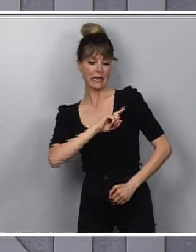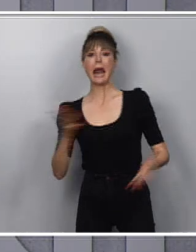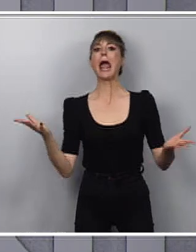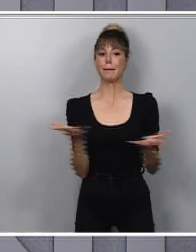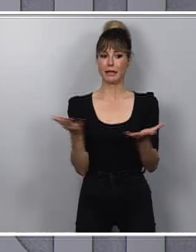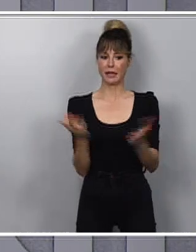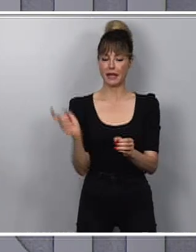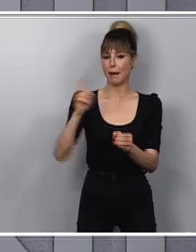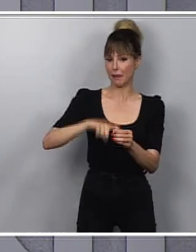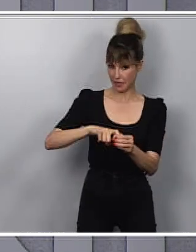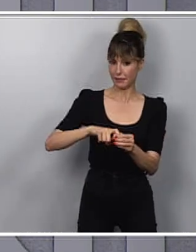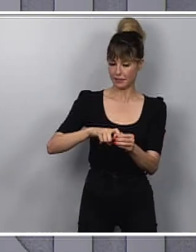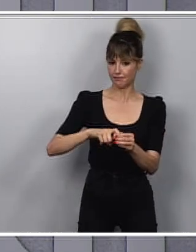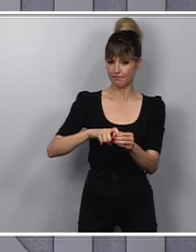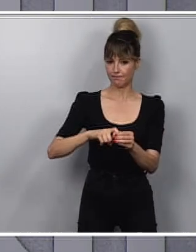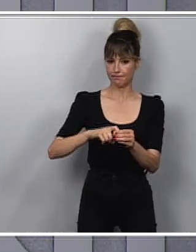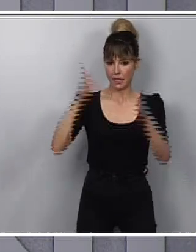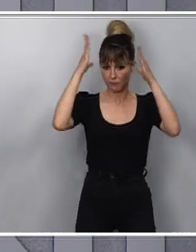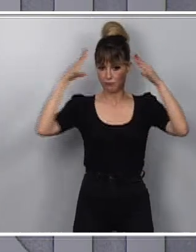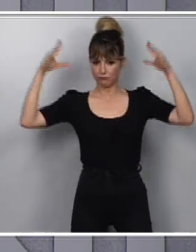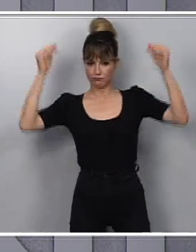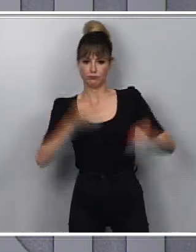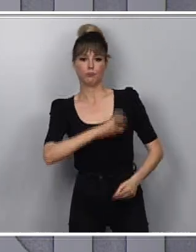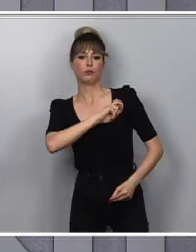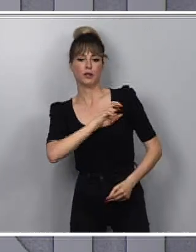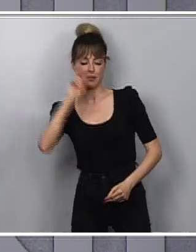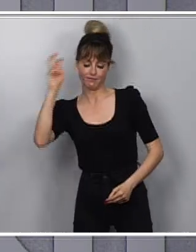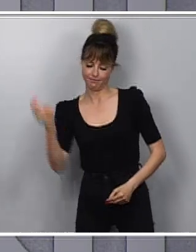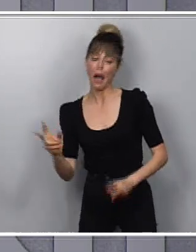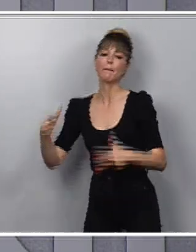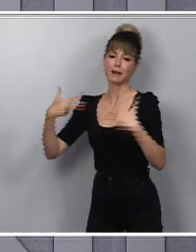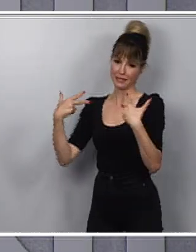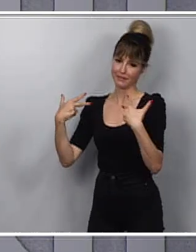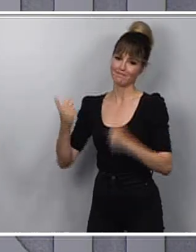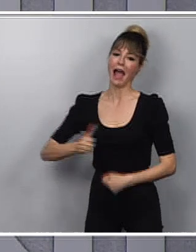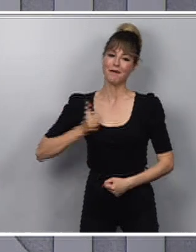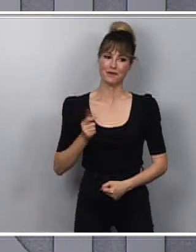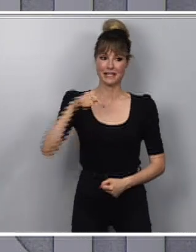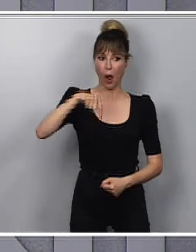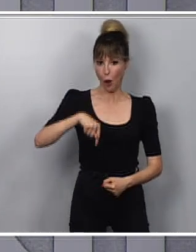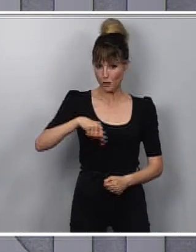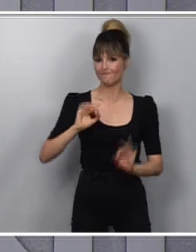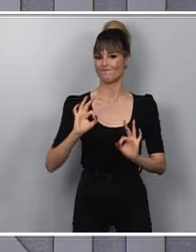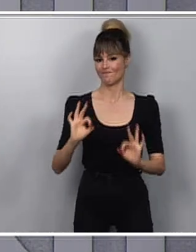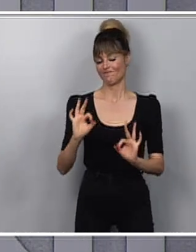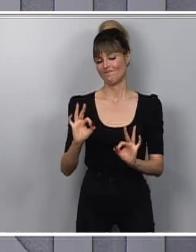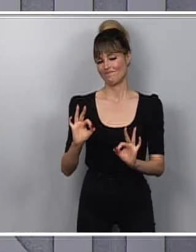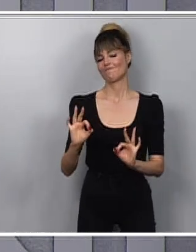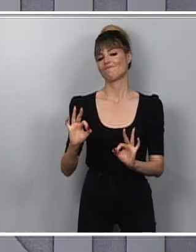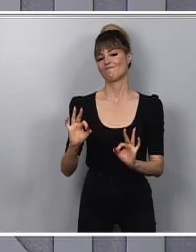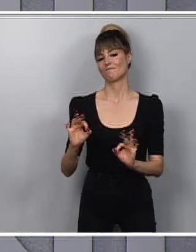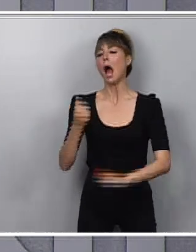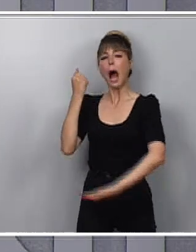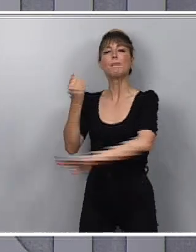supuesto, de los miembros de las fuerzas y cuerpos de seguridad del Estado, que me van a permitir también que aproveche hoy este momento para trasladarles nuestro